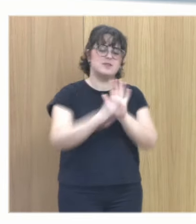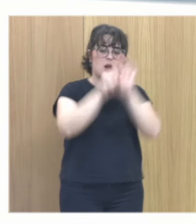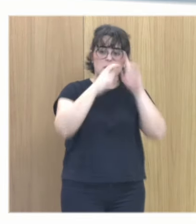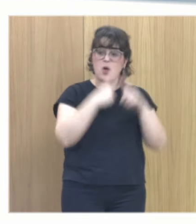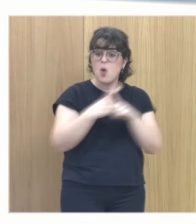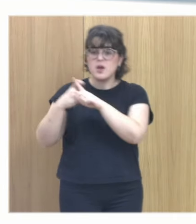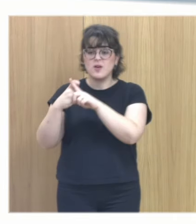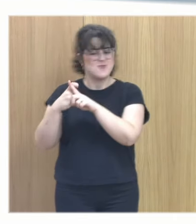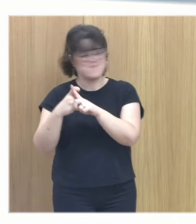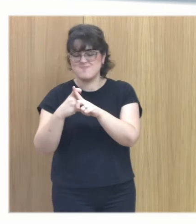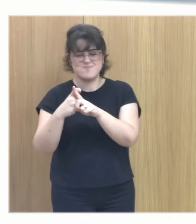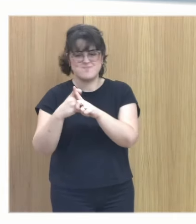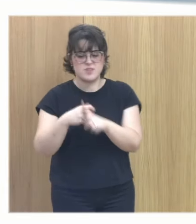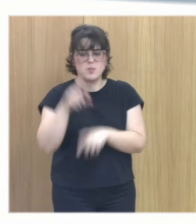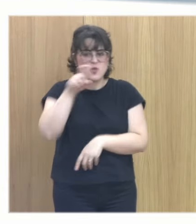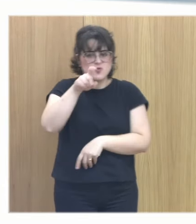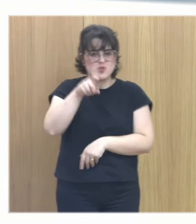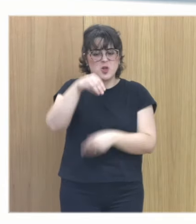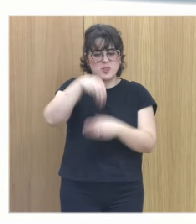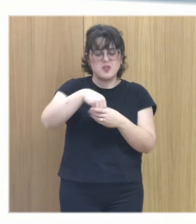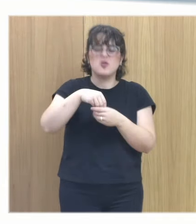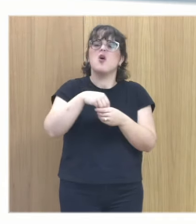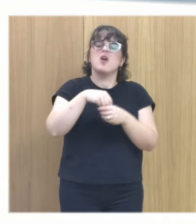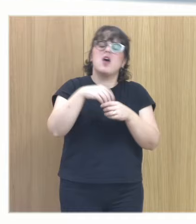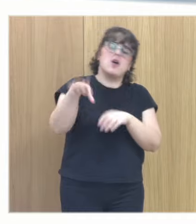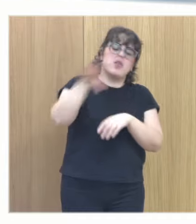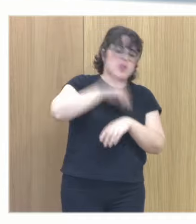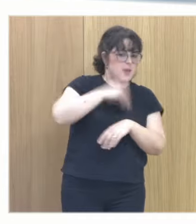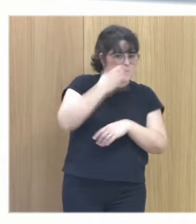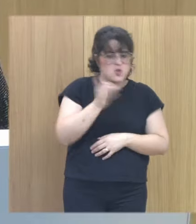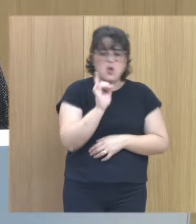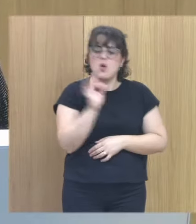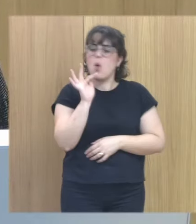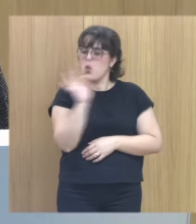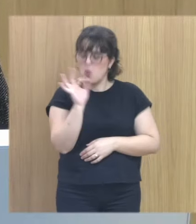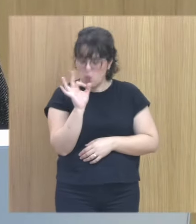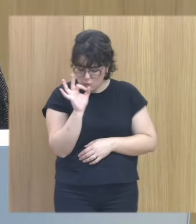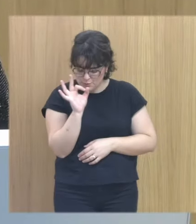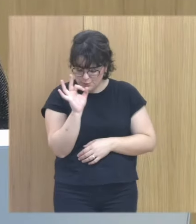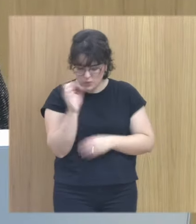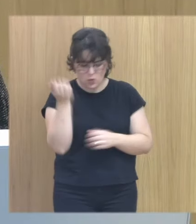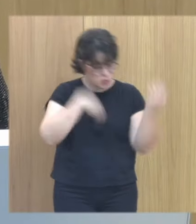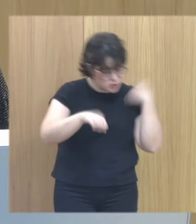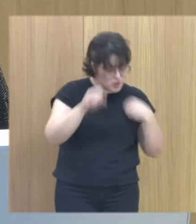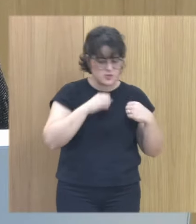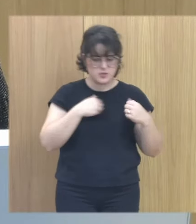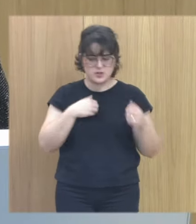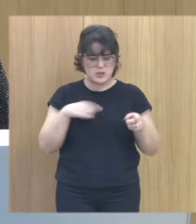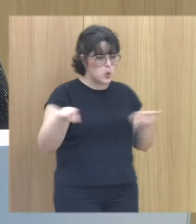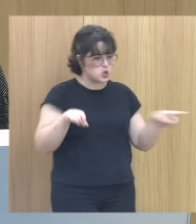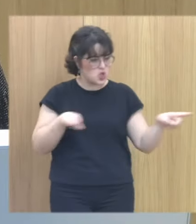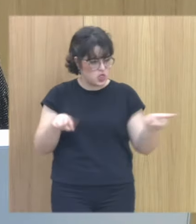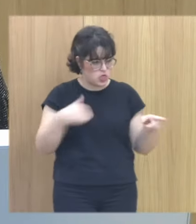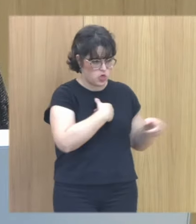a entender esos educadores en los centros de protección que no están formados para ver las conductas oposicionistas que los llaman